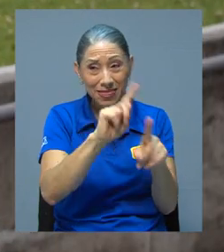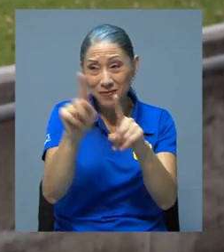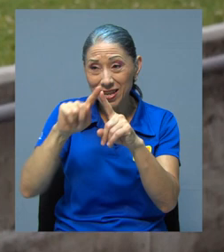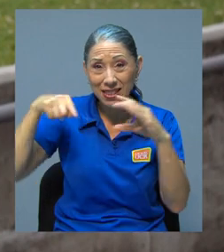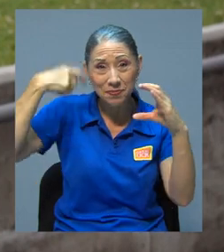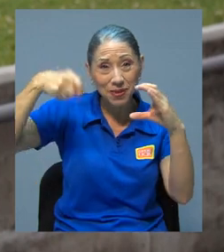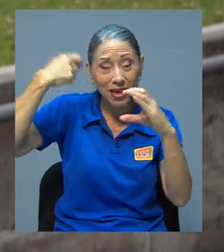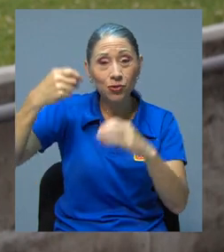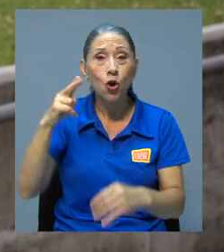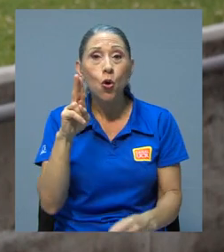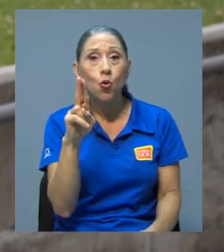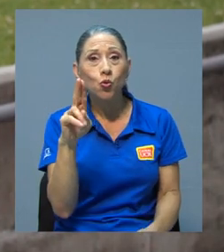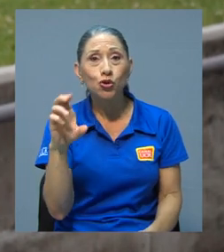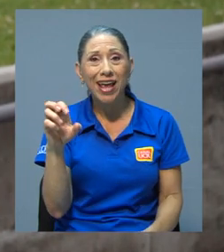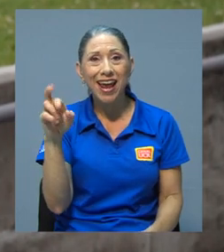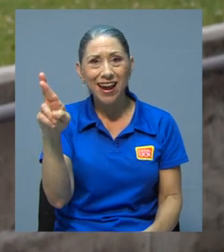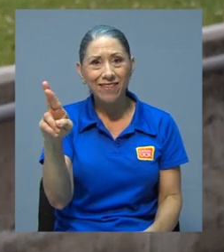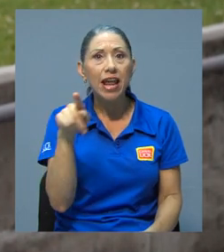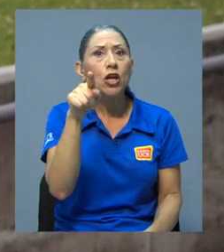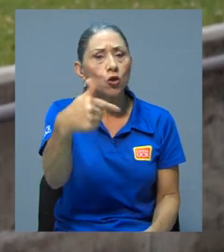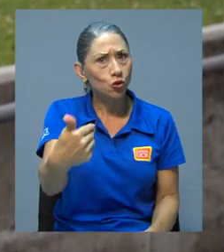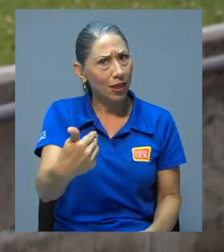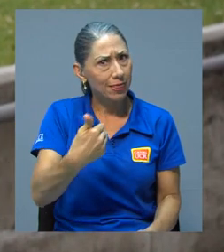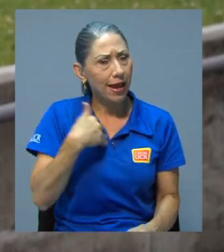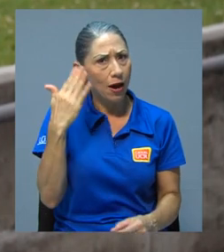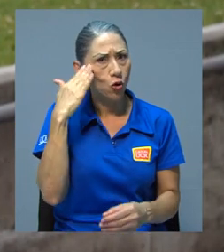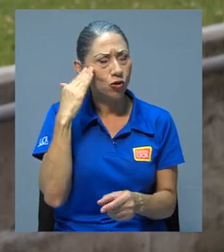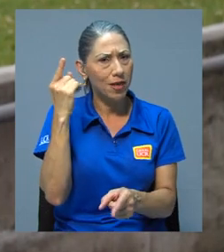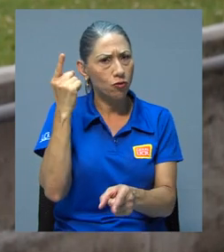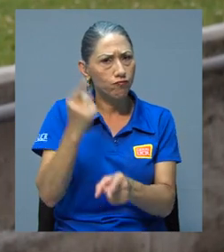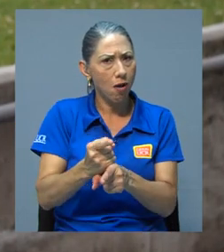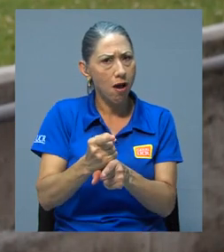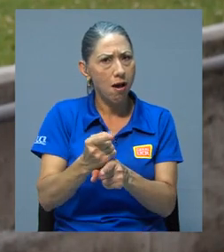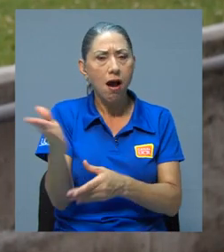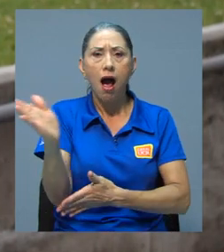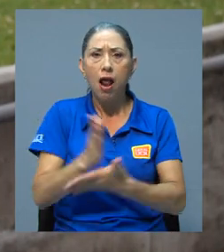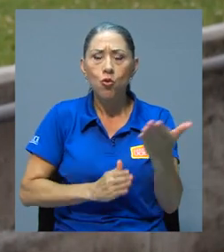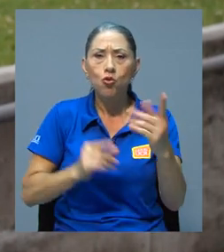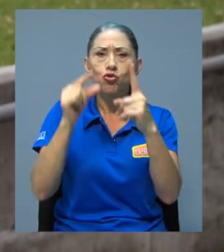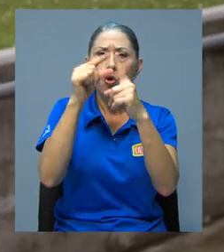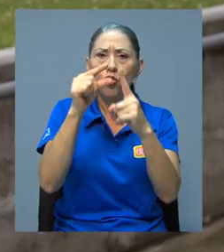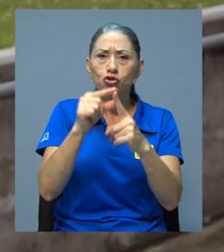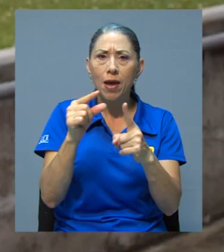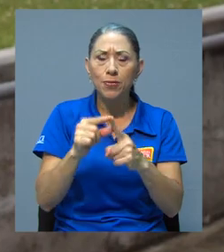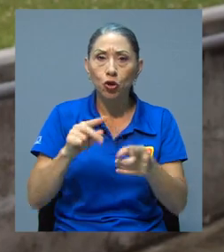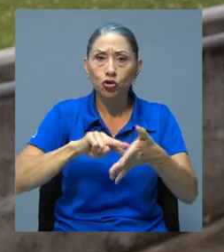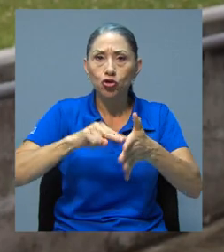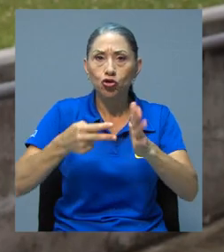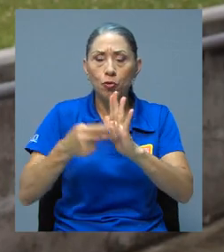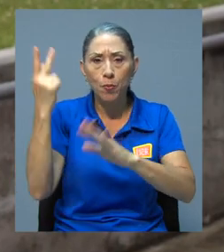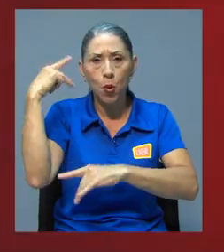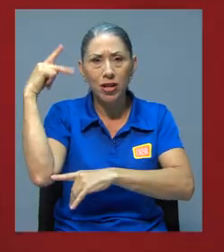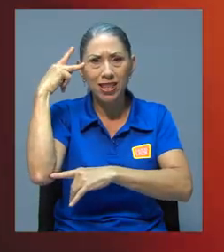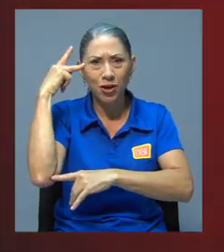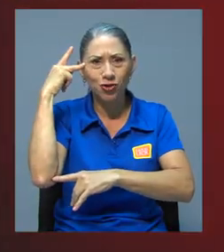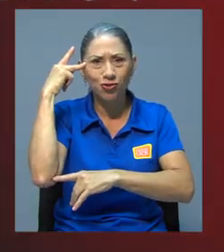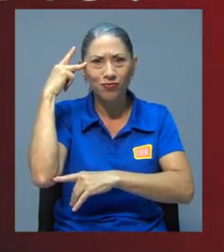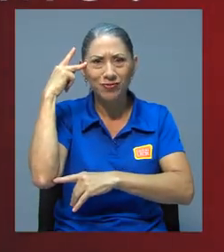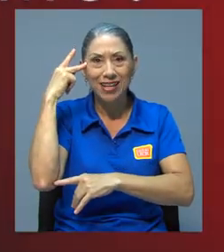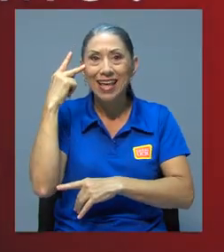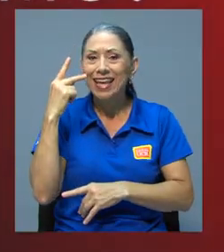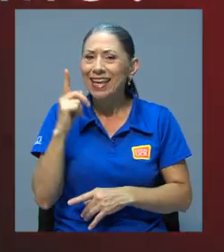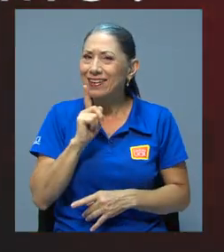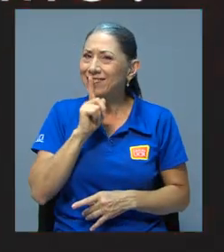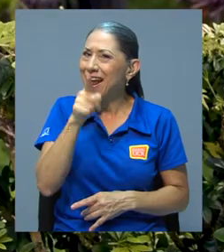pequeños videos de la UCR y obtenga un acertado conocimiento de algunos conceptos políticos que sin